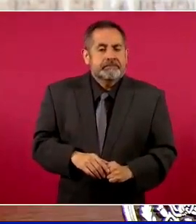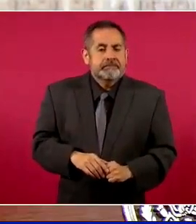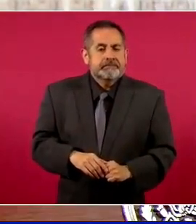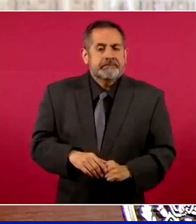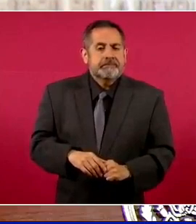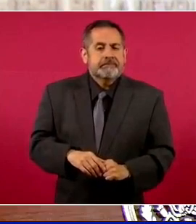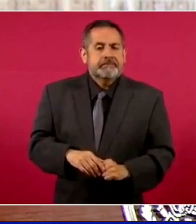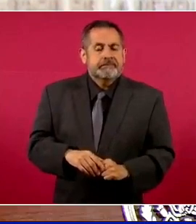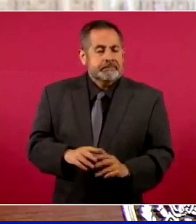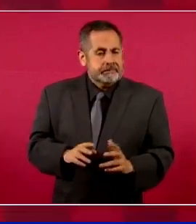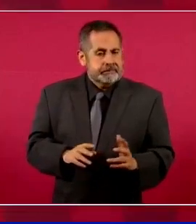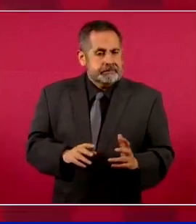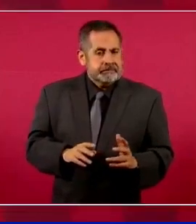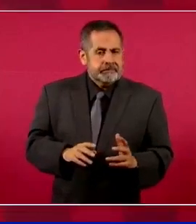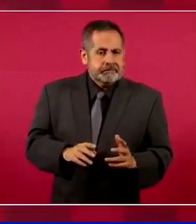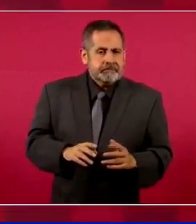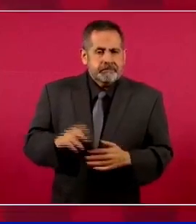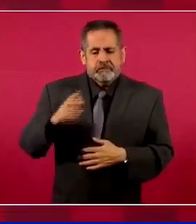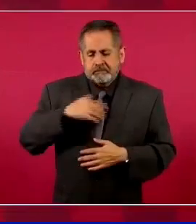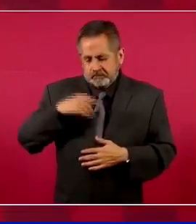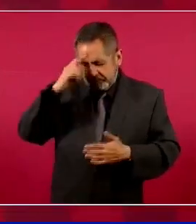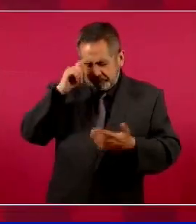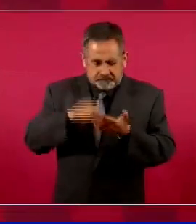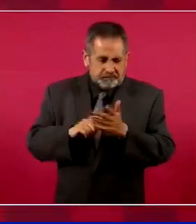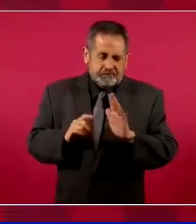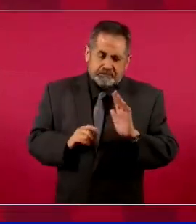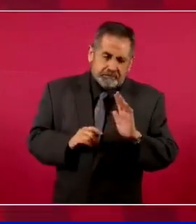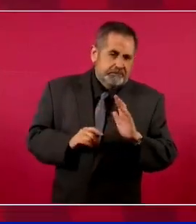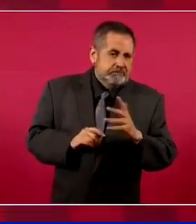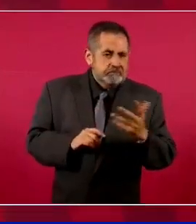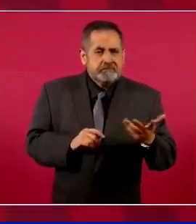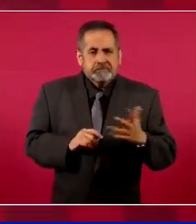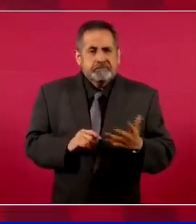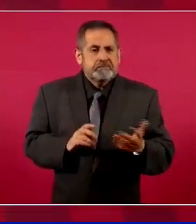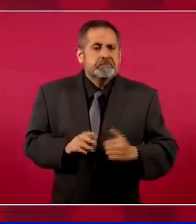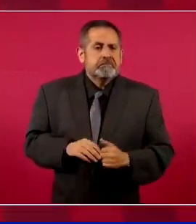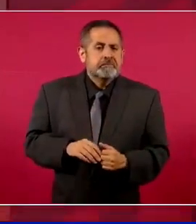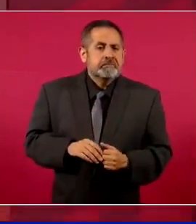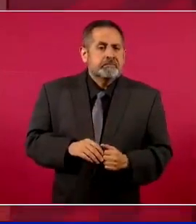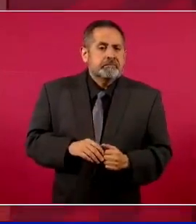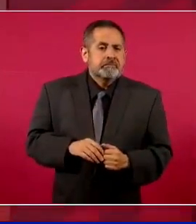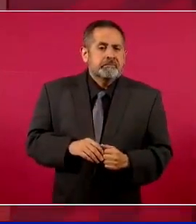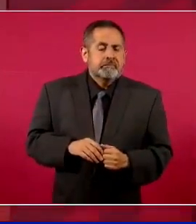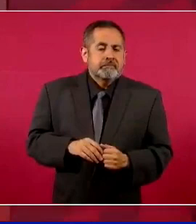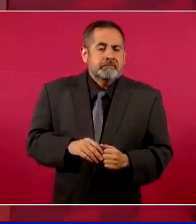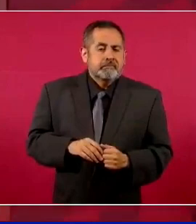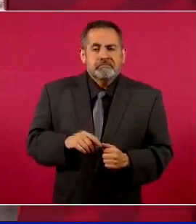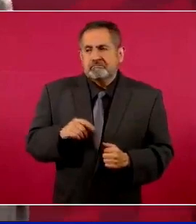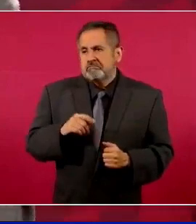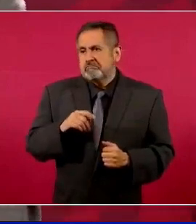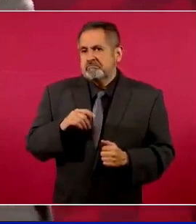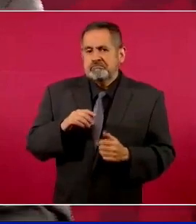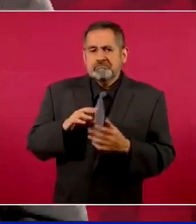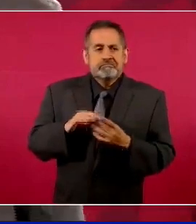Entonces, yo pienso que por más que se quiera